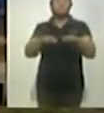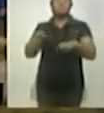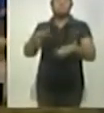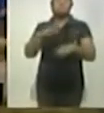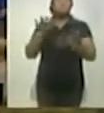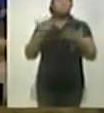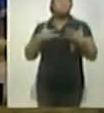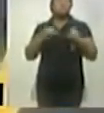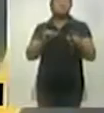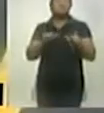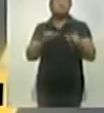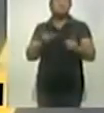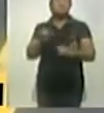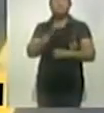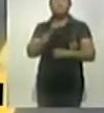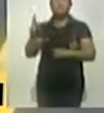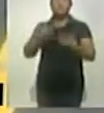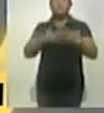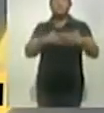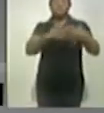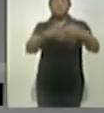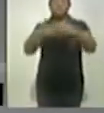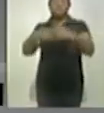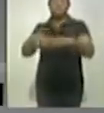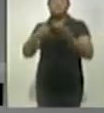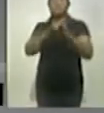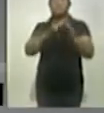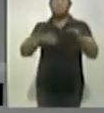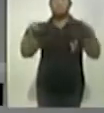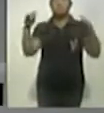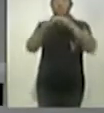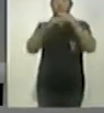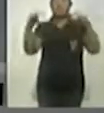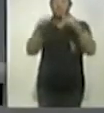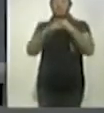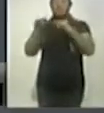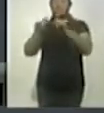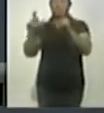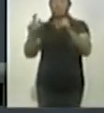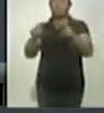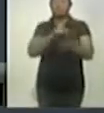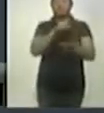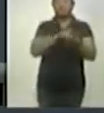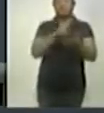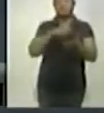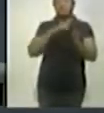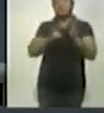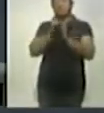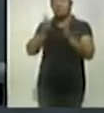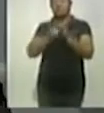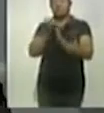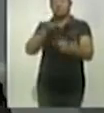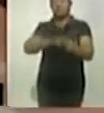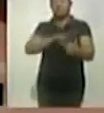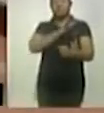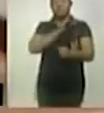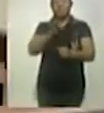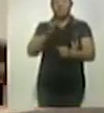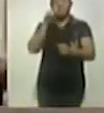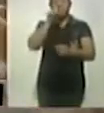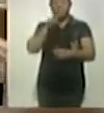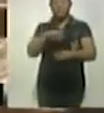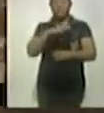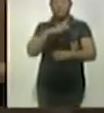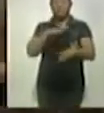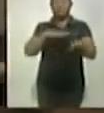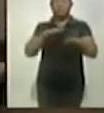en proceso del gobierno del estado, como la modernización de la carretera Tlaxcala-Pisaco, la construcción del Hospital General, así como acciones que se